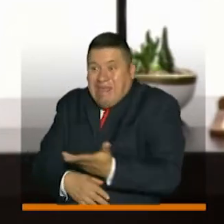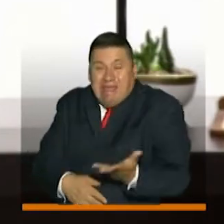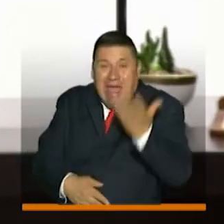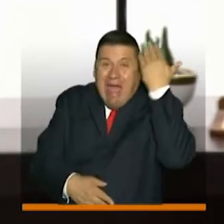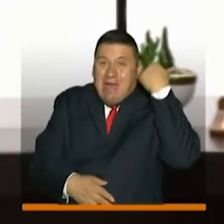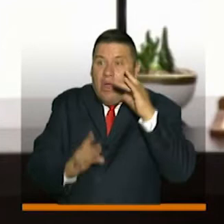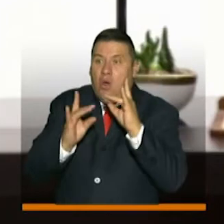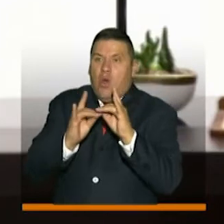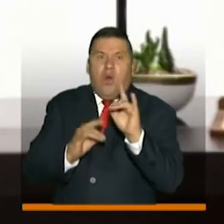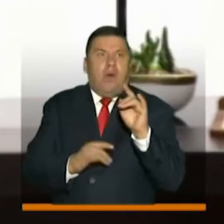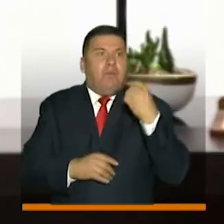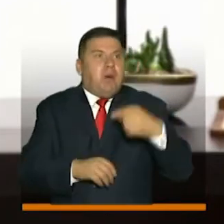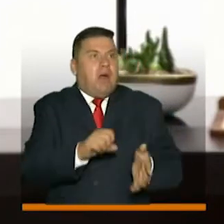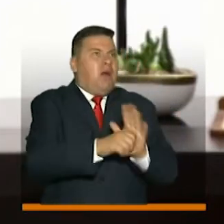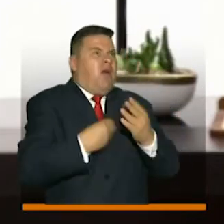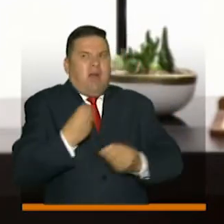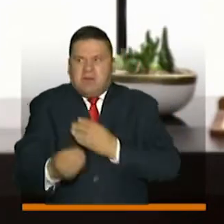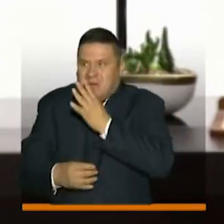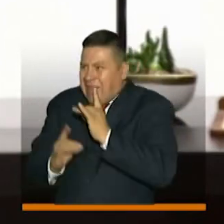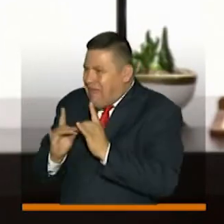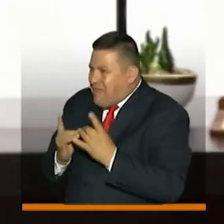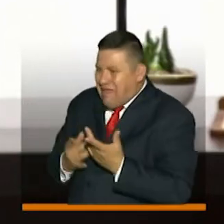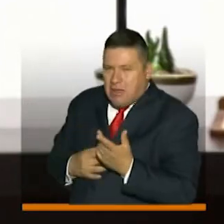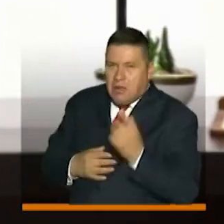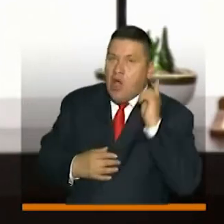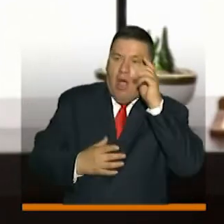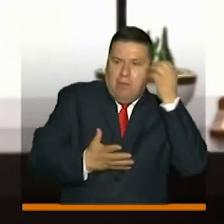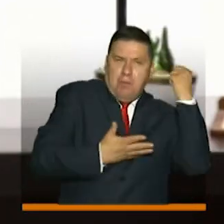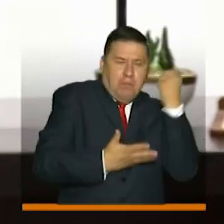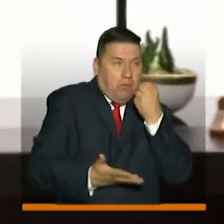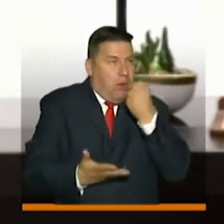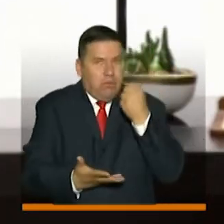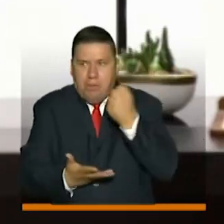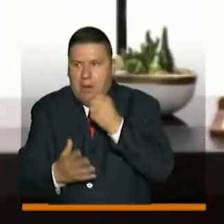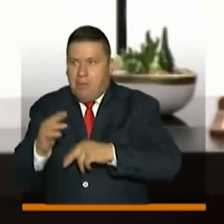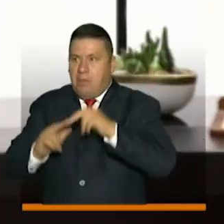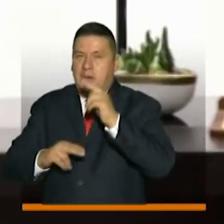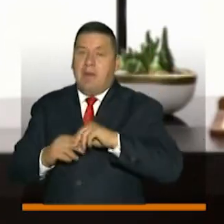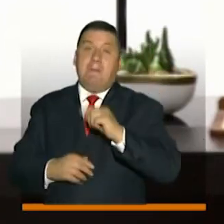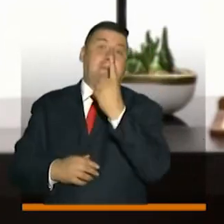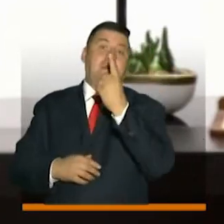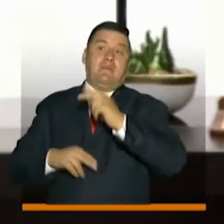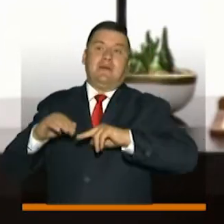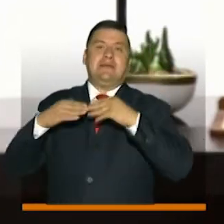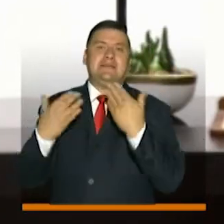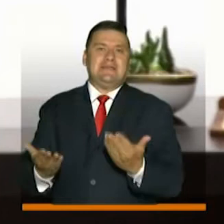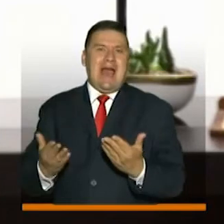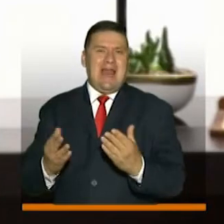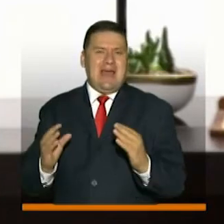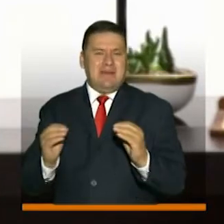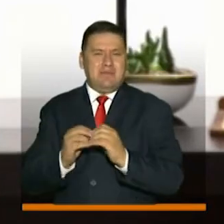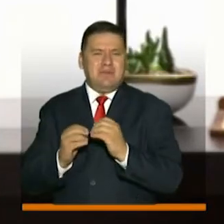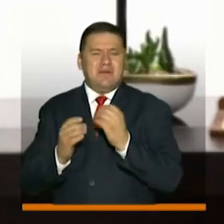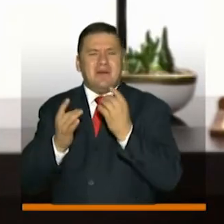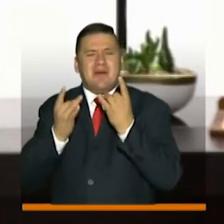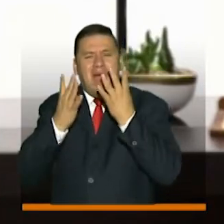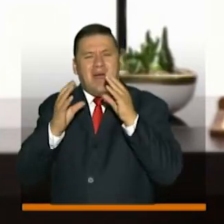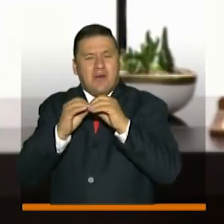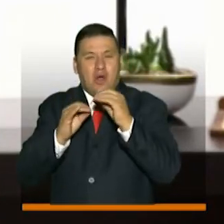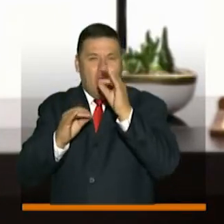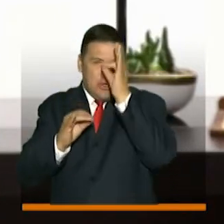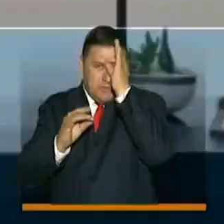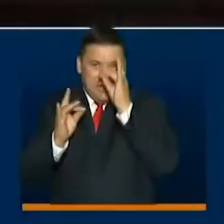teníamos cómo enfrentar la pandemia, pero las inversiones son históricas. Construimos la primera sala de unidad de cuidados intermedios en el